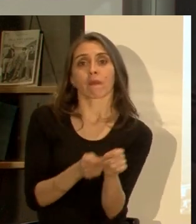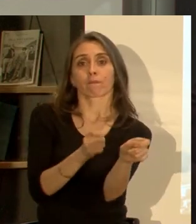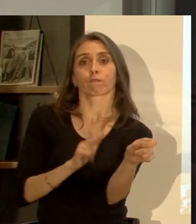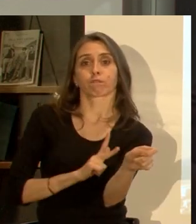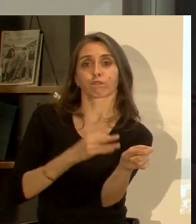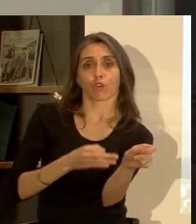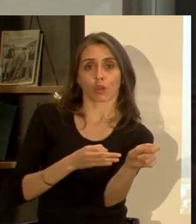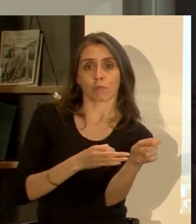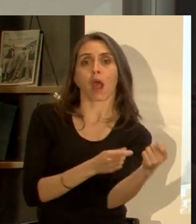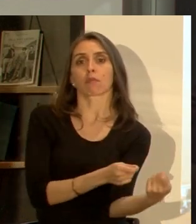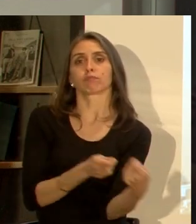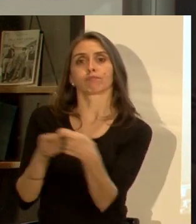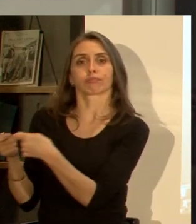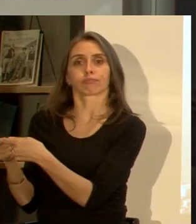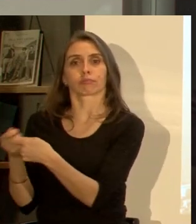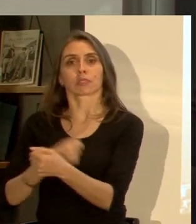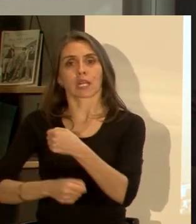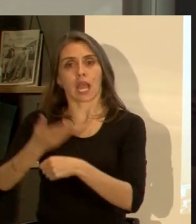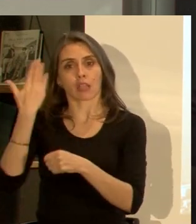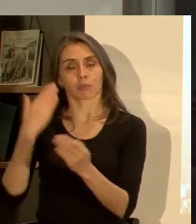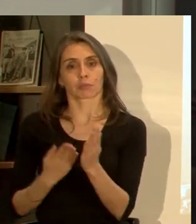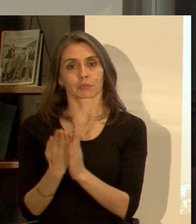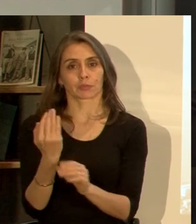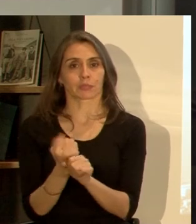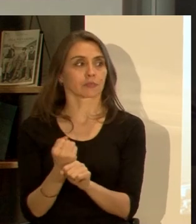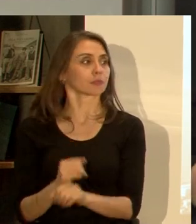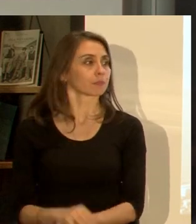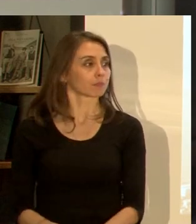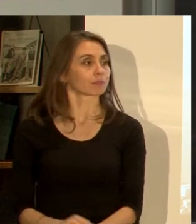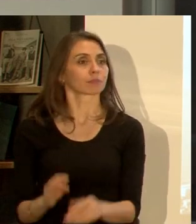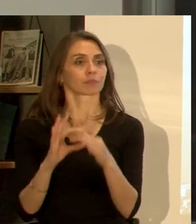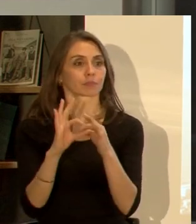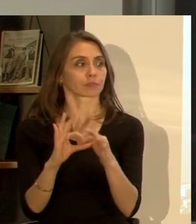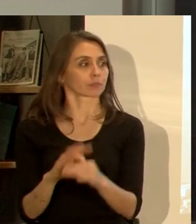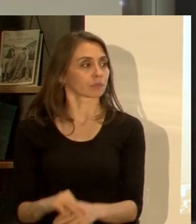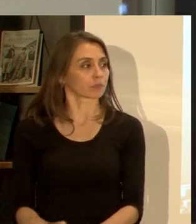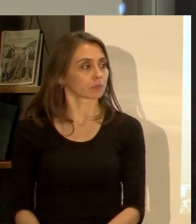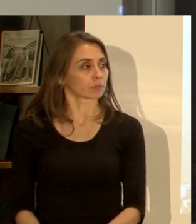se está trabajando en eso desde el año pasado recién apenas gracias